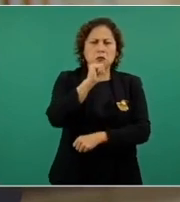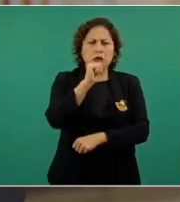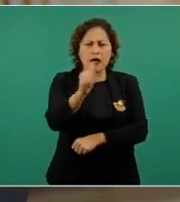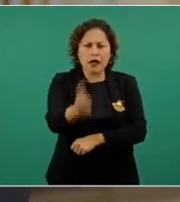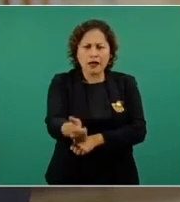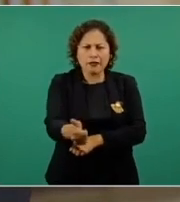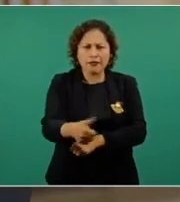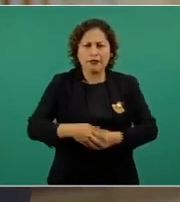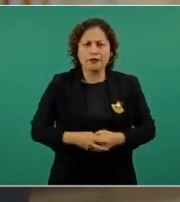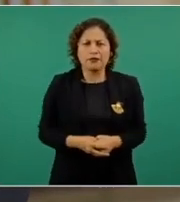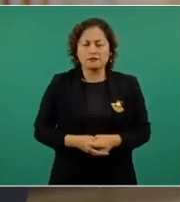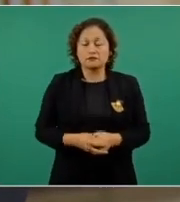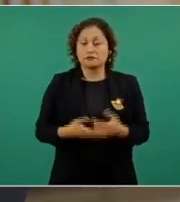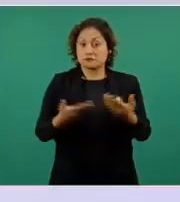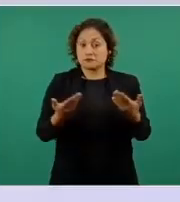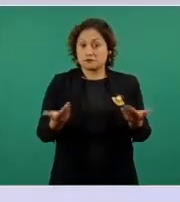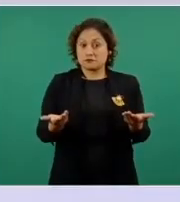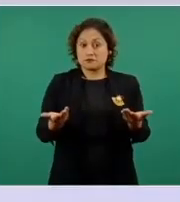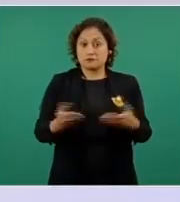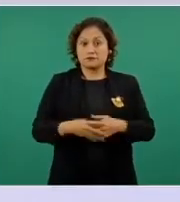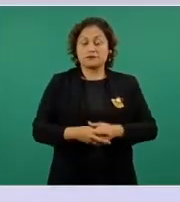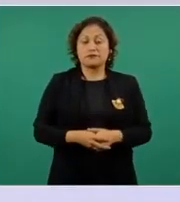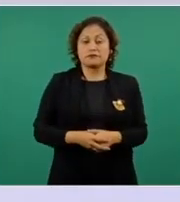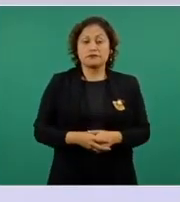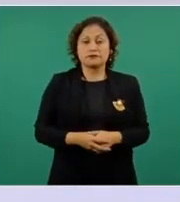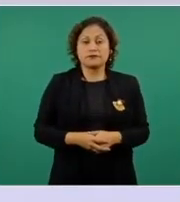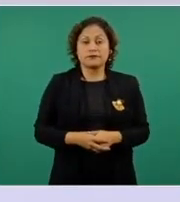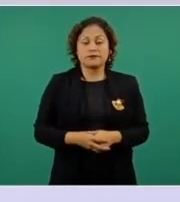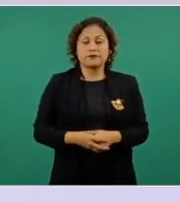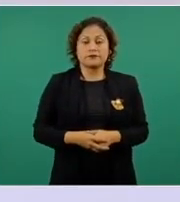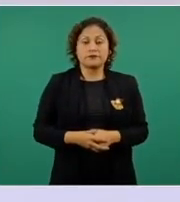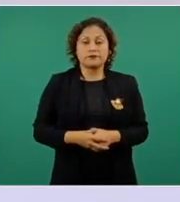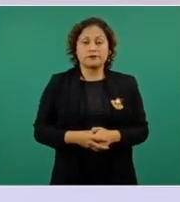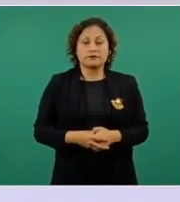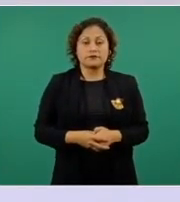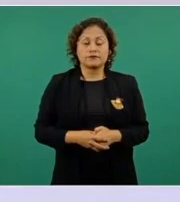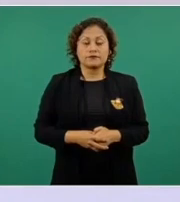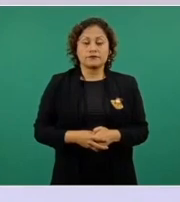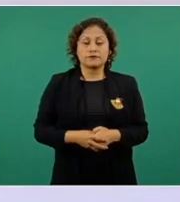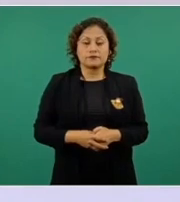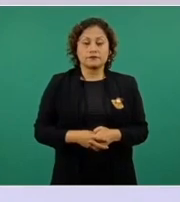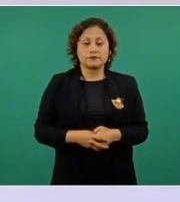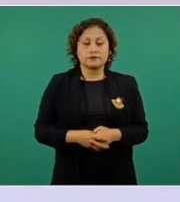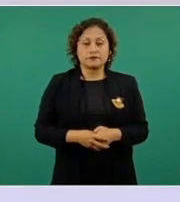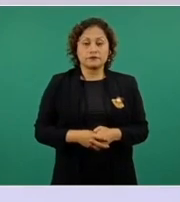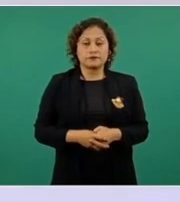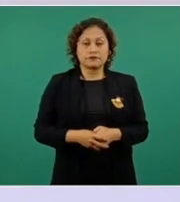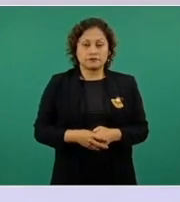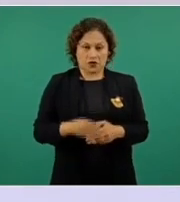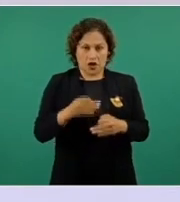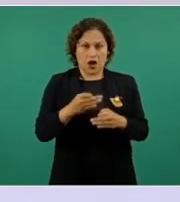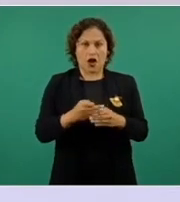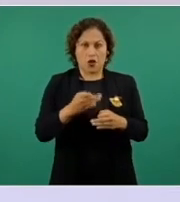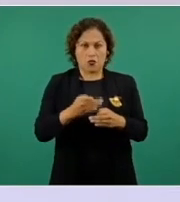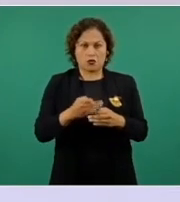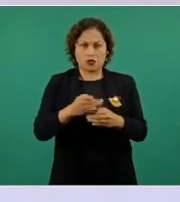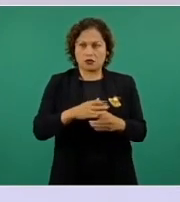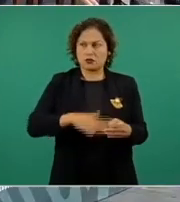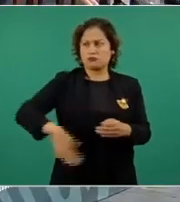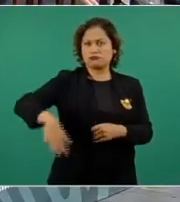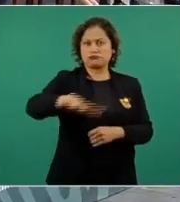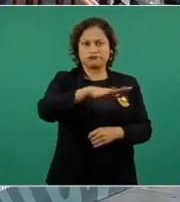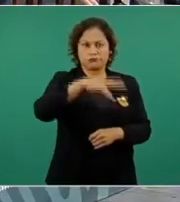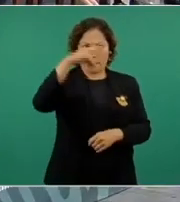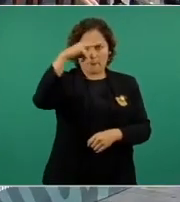Todavía vive y desde esta plaza principal de México le